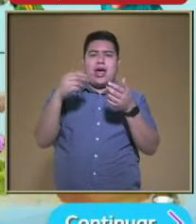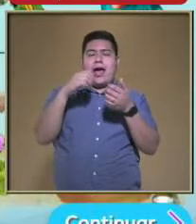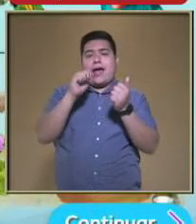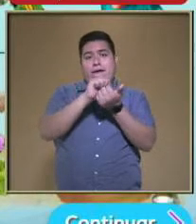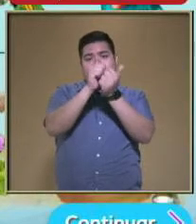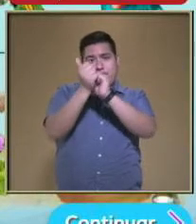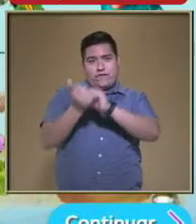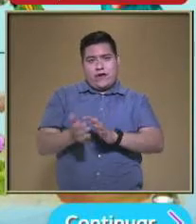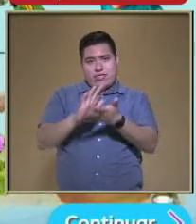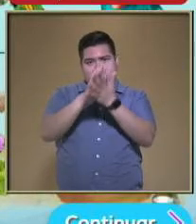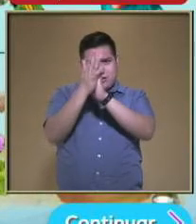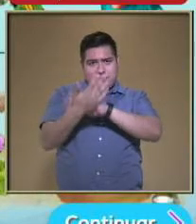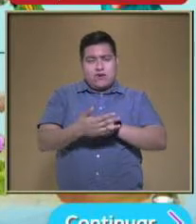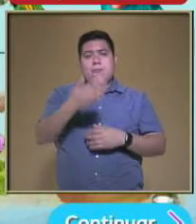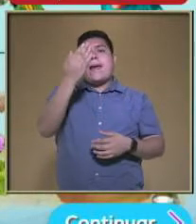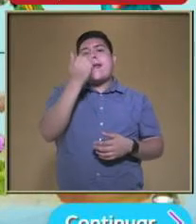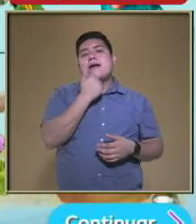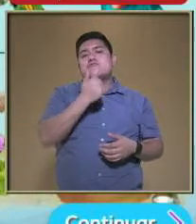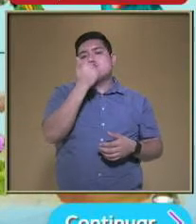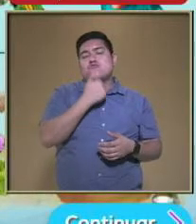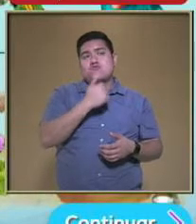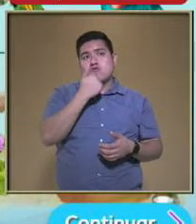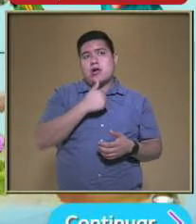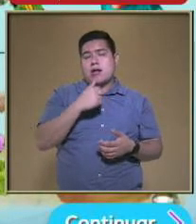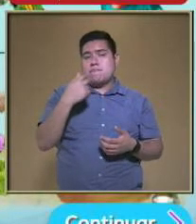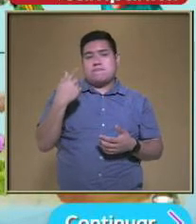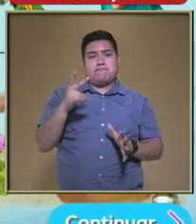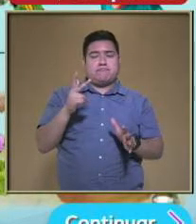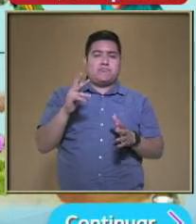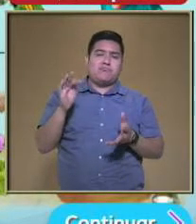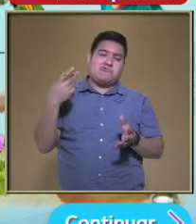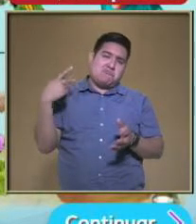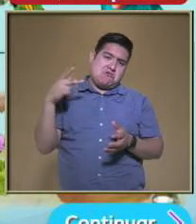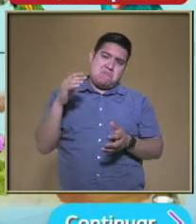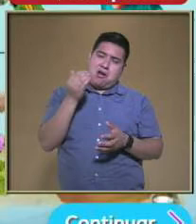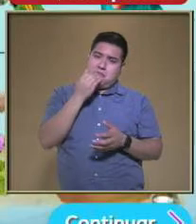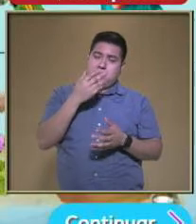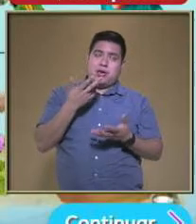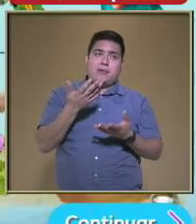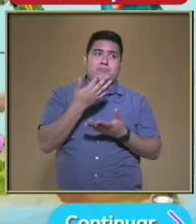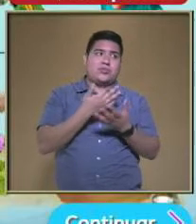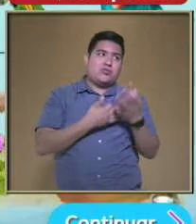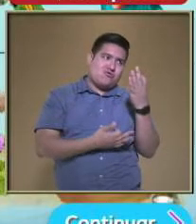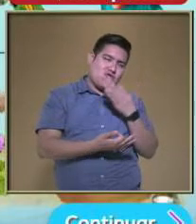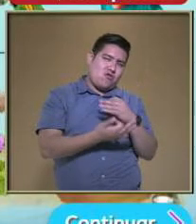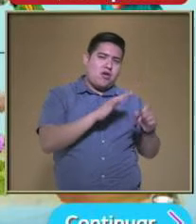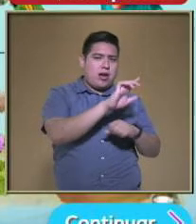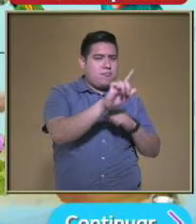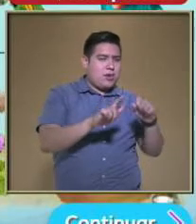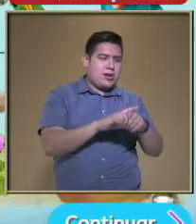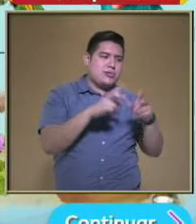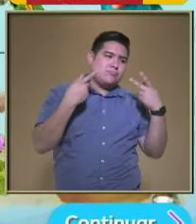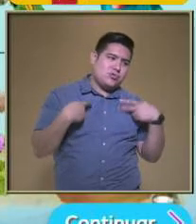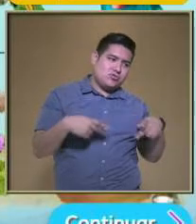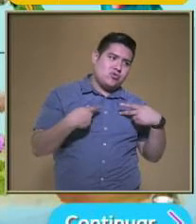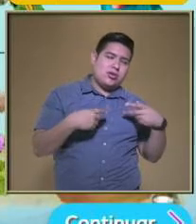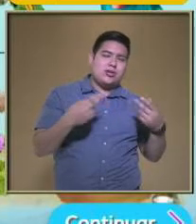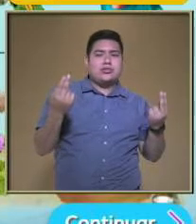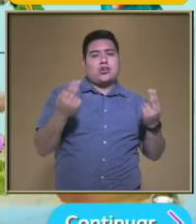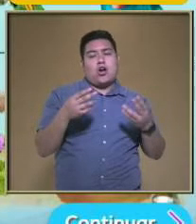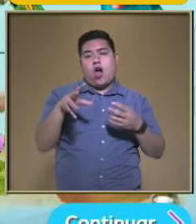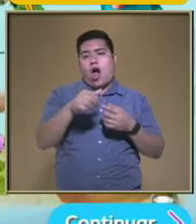Son capaces De alimentarse a sí mismas Y todos los demás Necesitamos comernos Unos a otros O partes de otros Para poder vivir